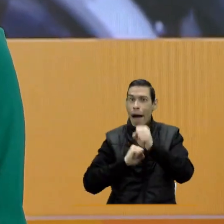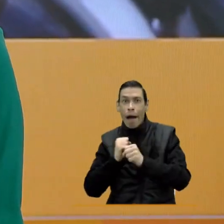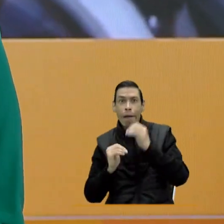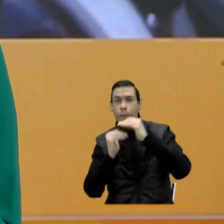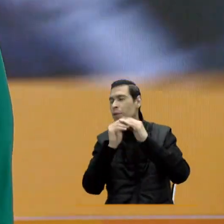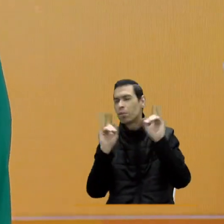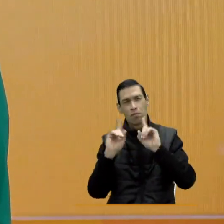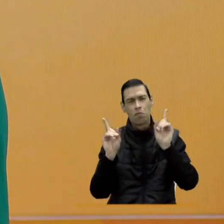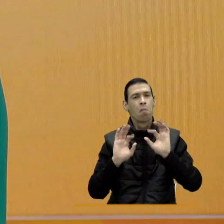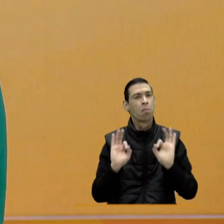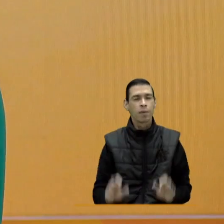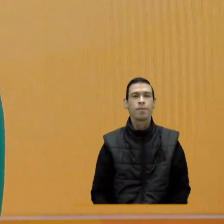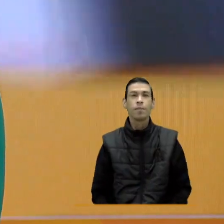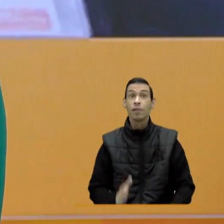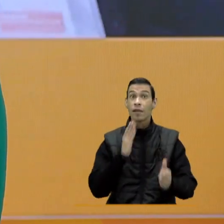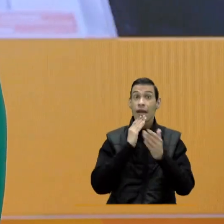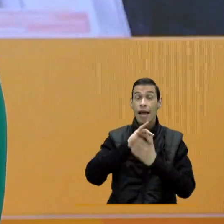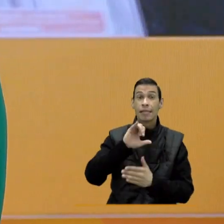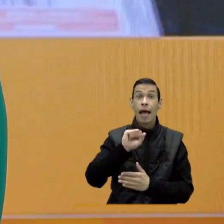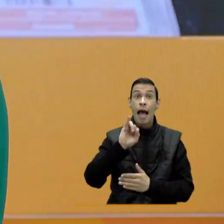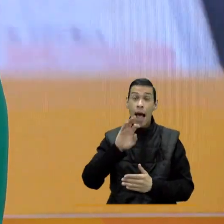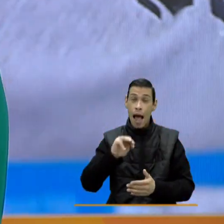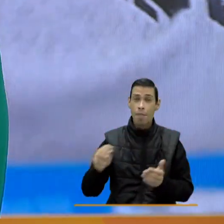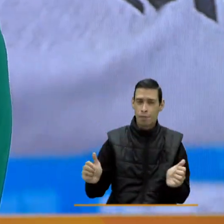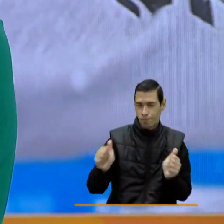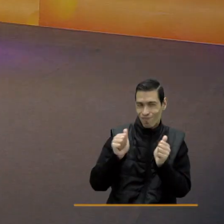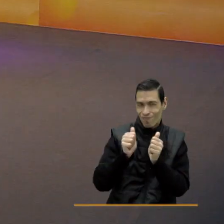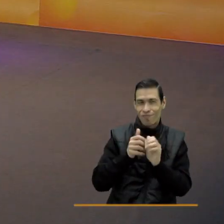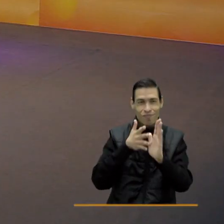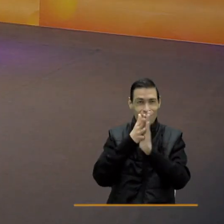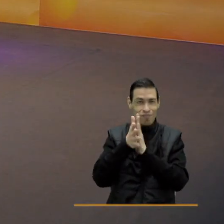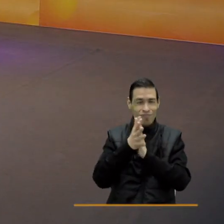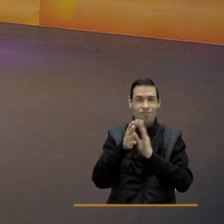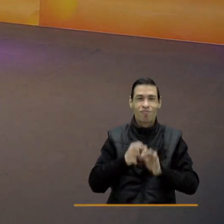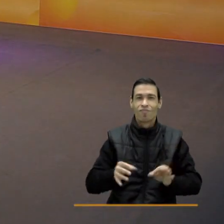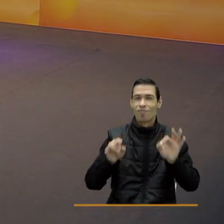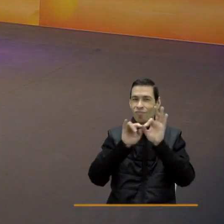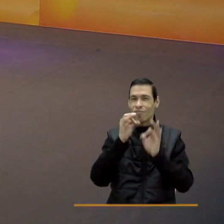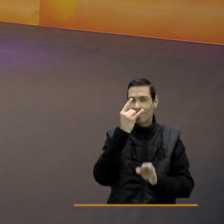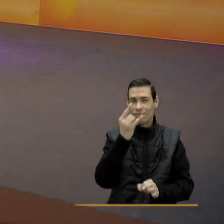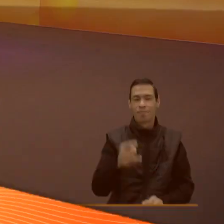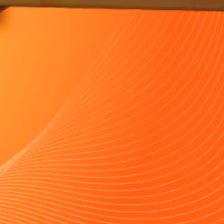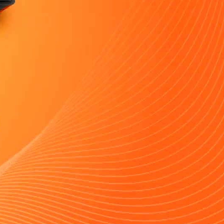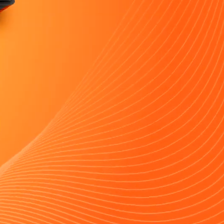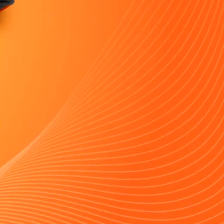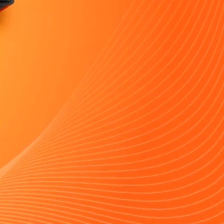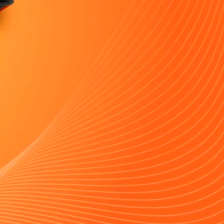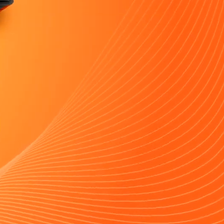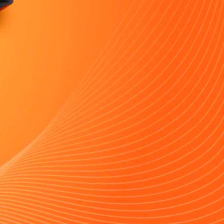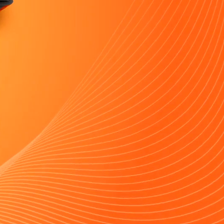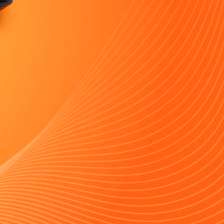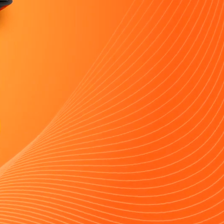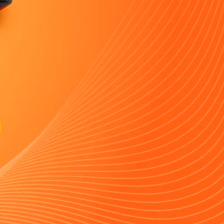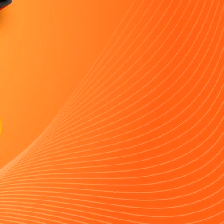ni nada muchas gracias Jaime por habernos acompañado y brindarnos esta información tan interesante muchas gracias